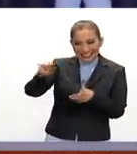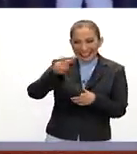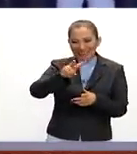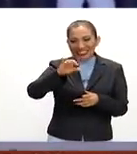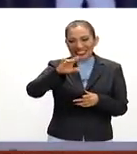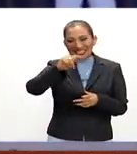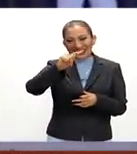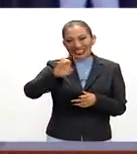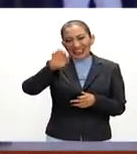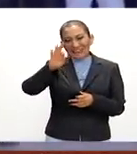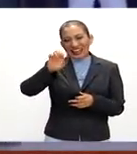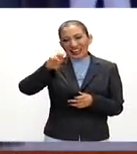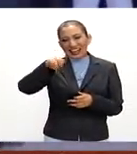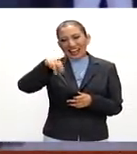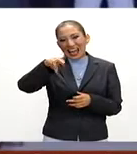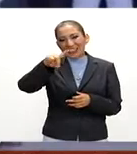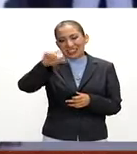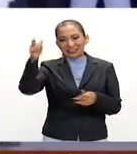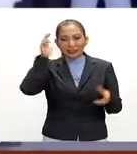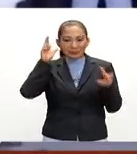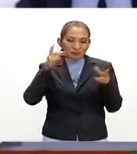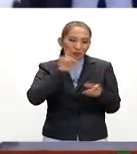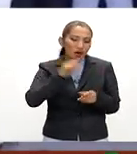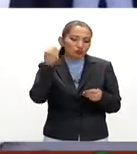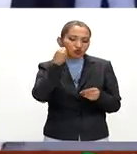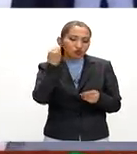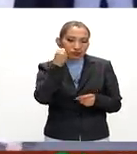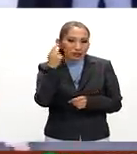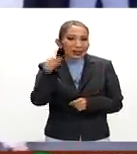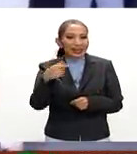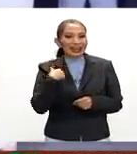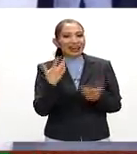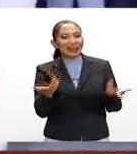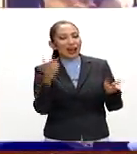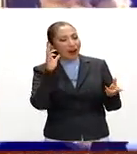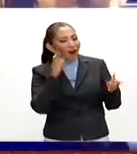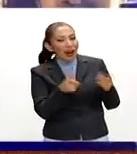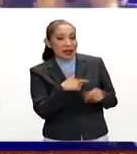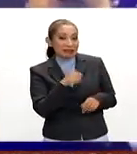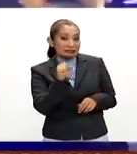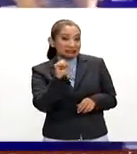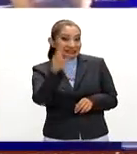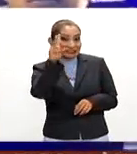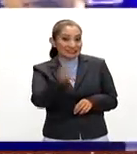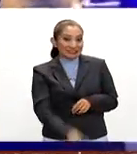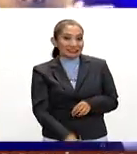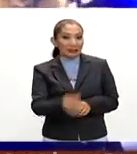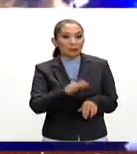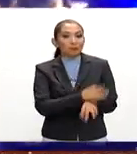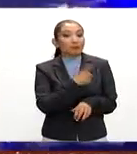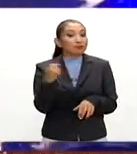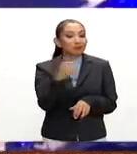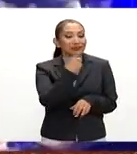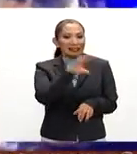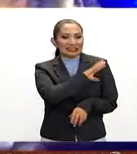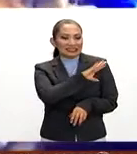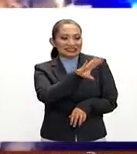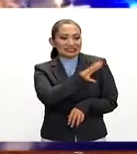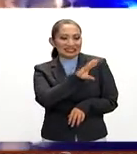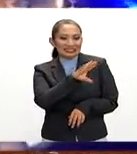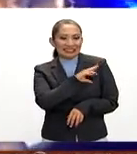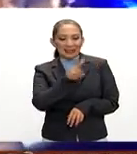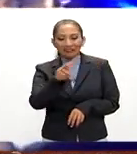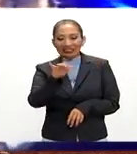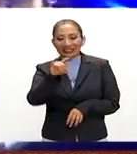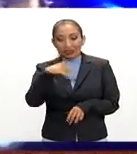Vicente Fernández saludando a Hillary Clinton, o Hillary Clinton saludando a Vicente Fernández, pues sí, porque nuestro querido Chente,